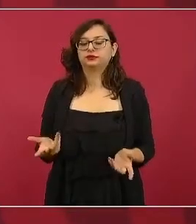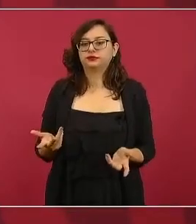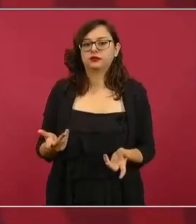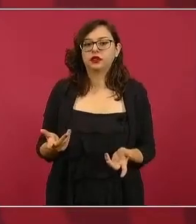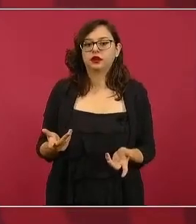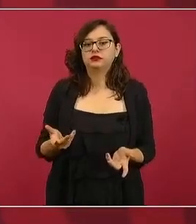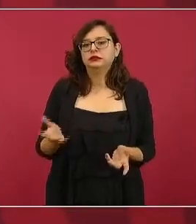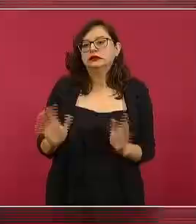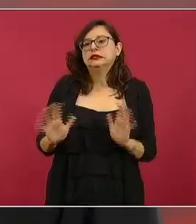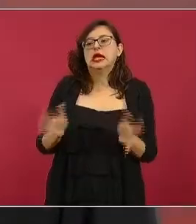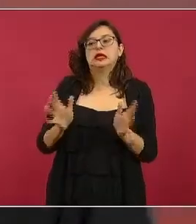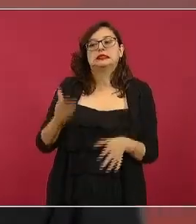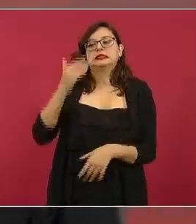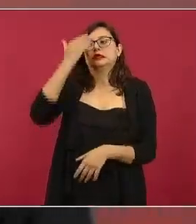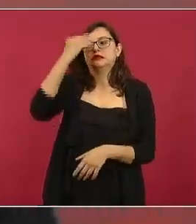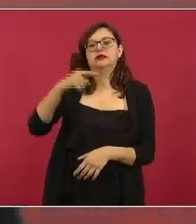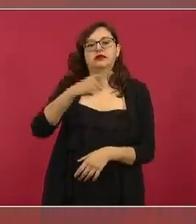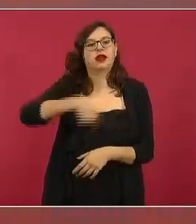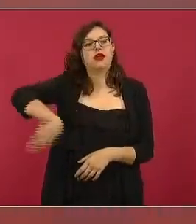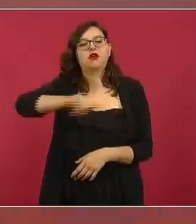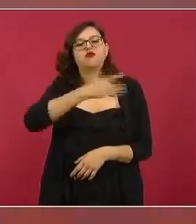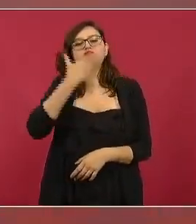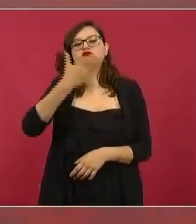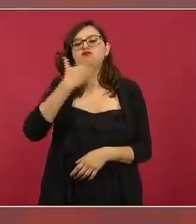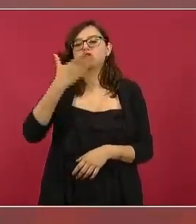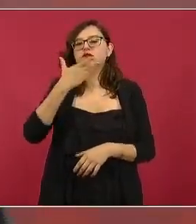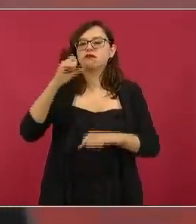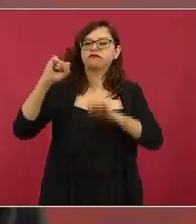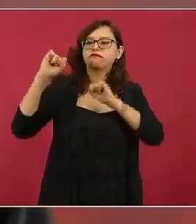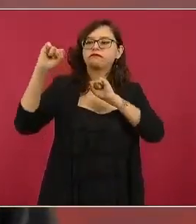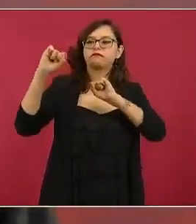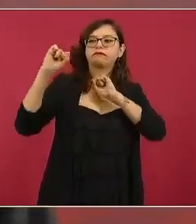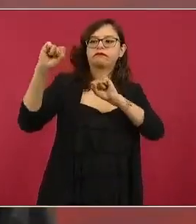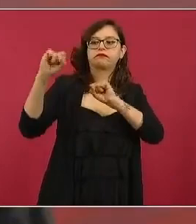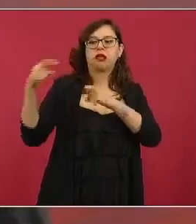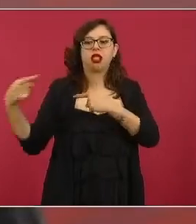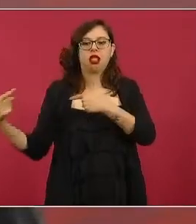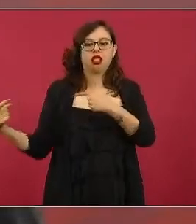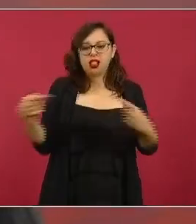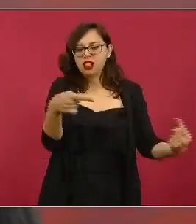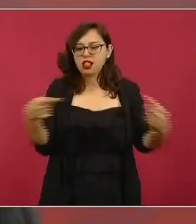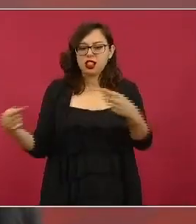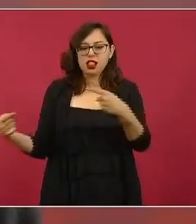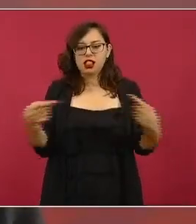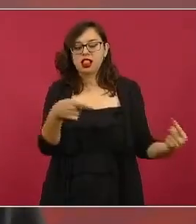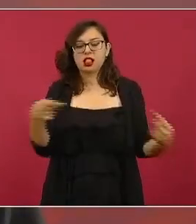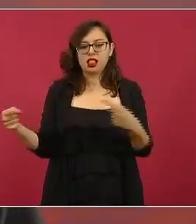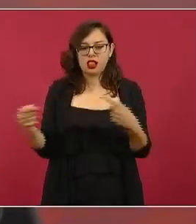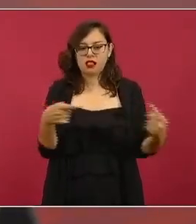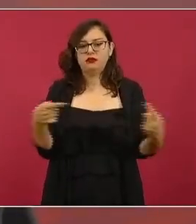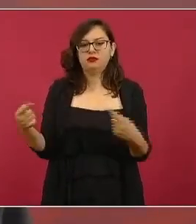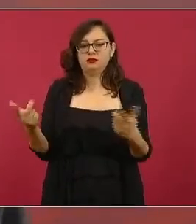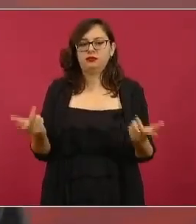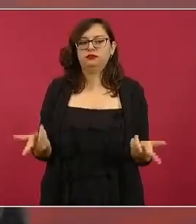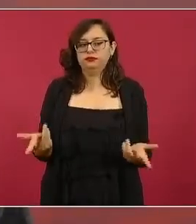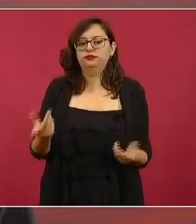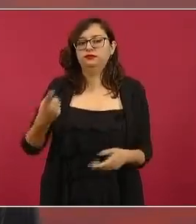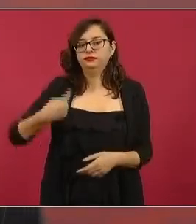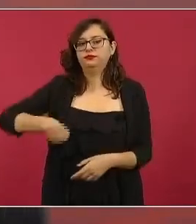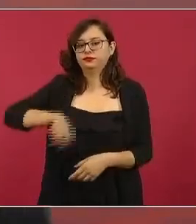groseras este de los Pumas a la América y de la América a los Pumas y demás pero que